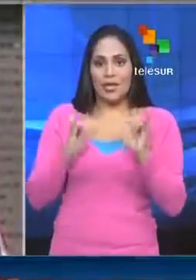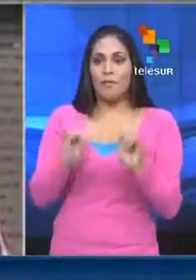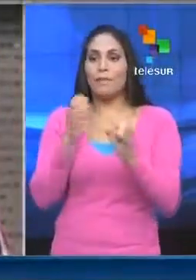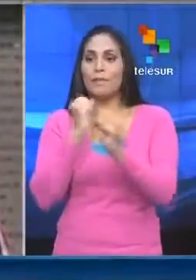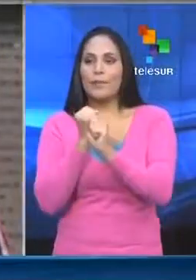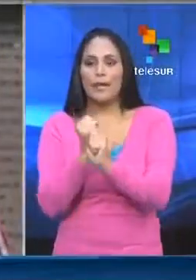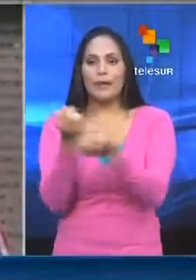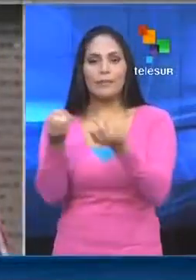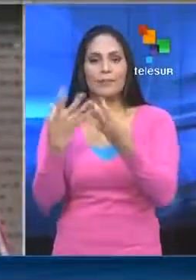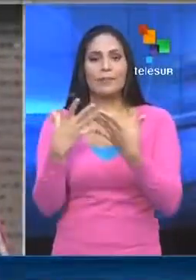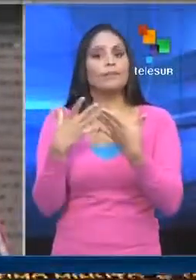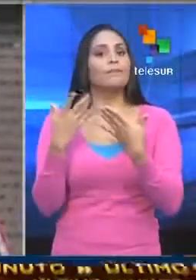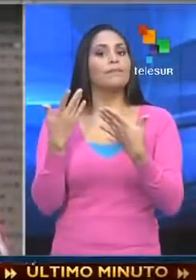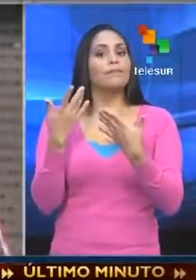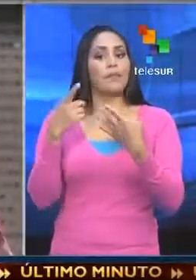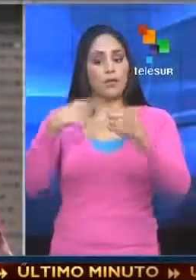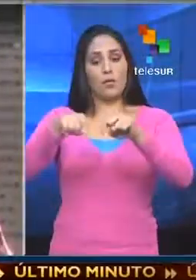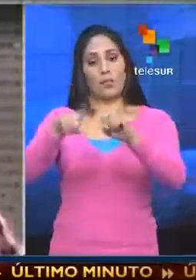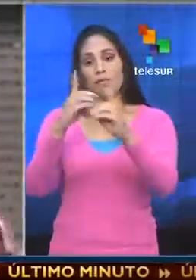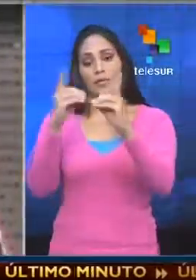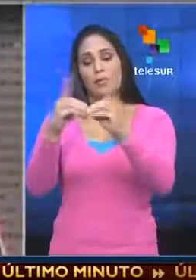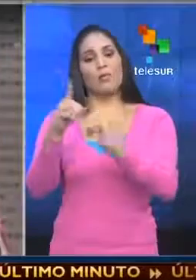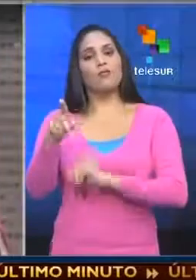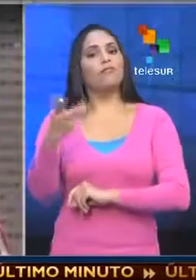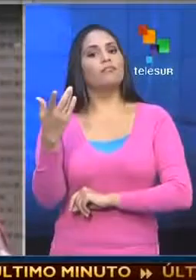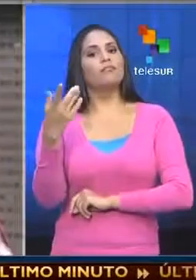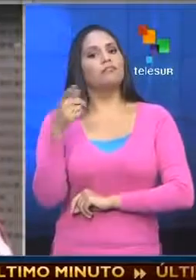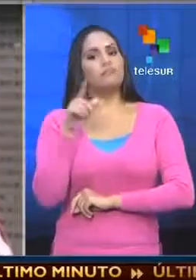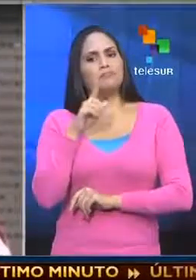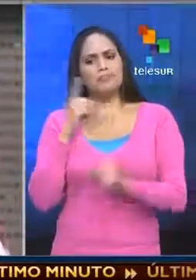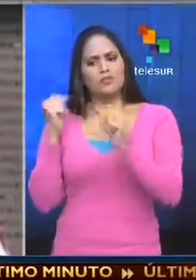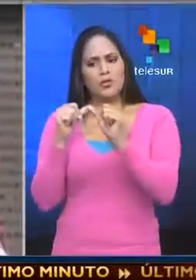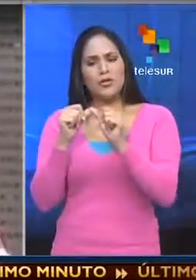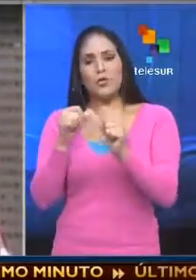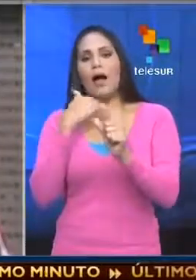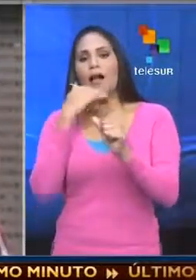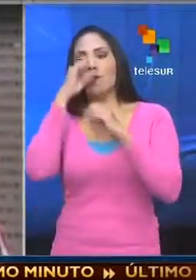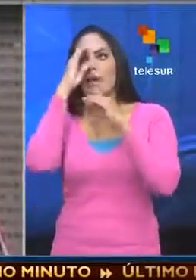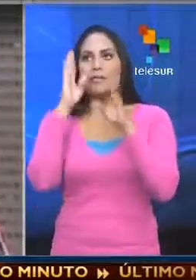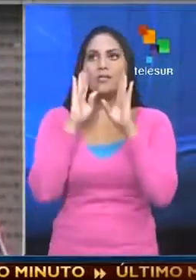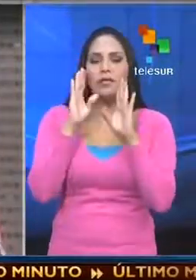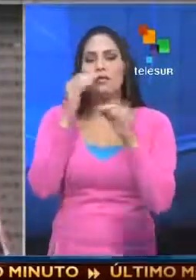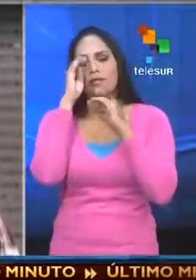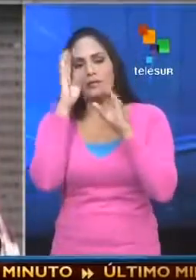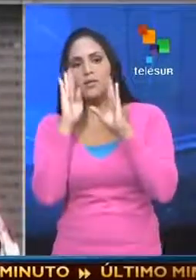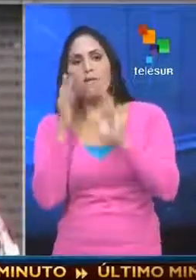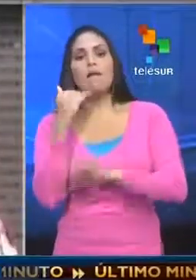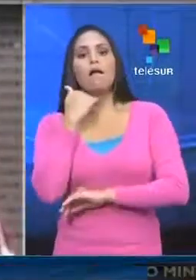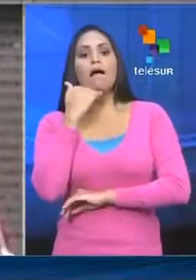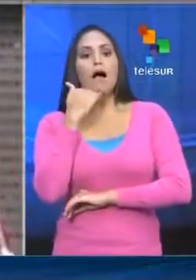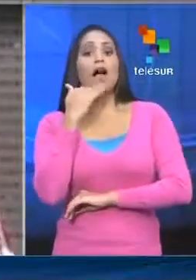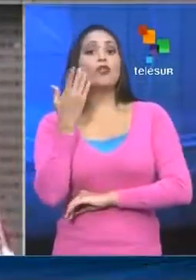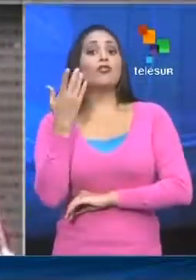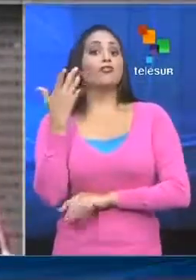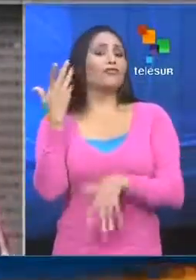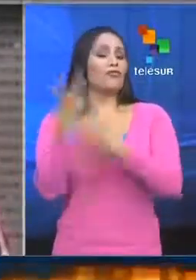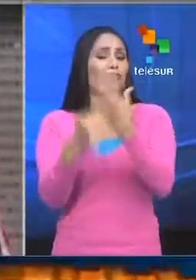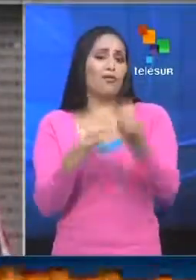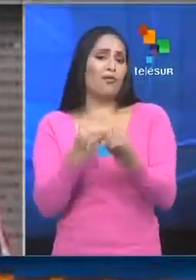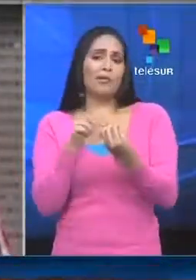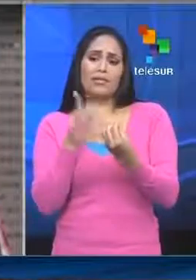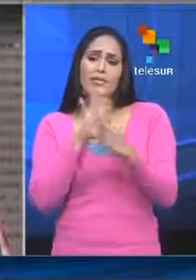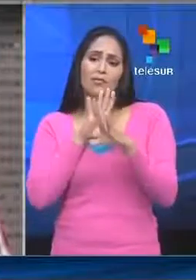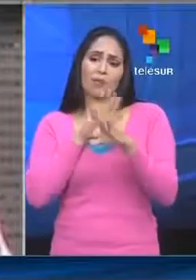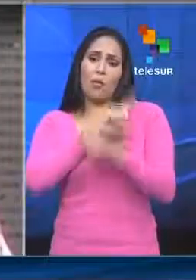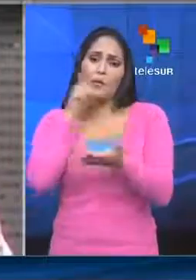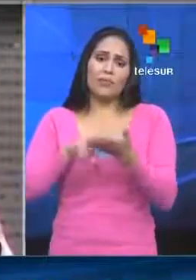capital de este departamento, en el batallón Pichinche. Y desde allí han estado atentos a estos operativos, a todo lo que se ha desarrollado.